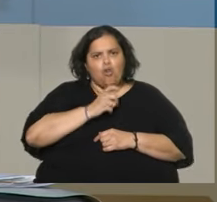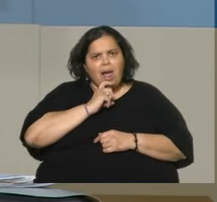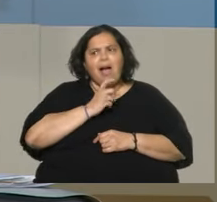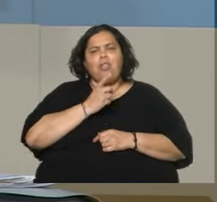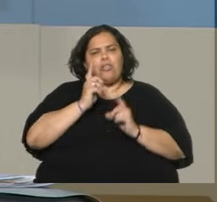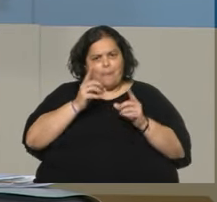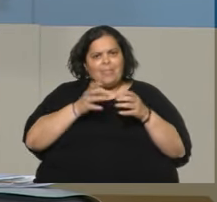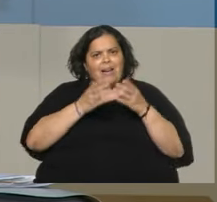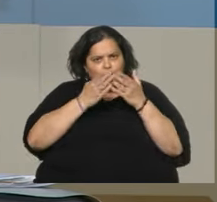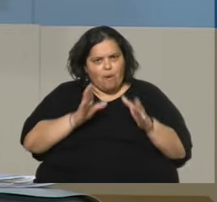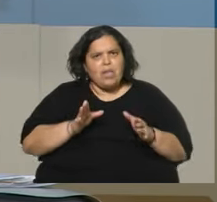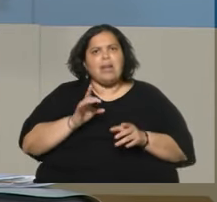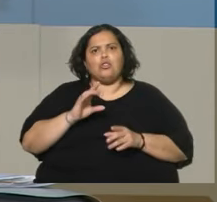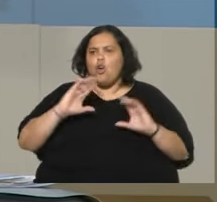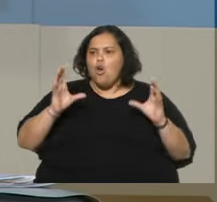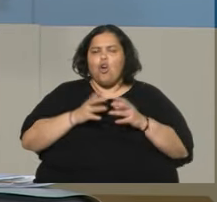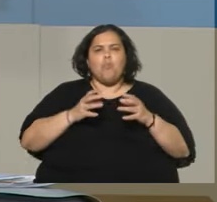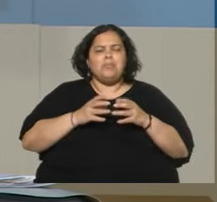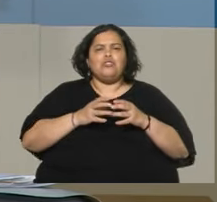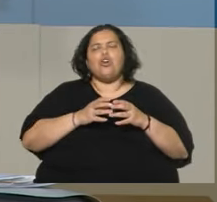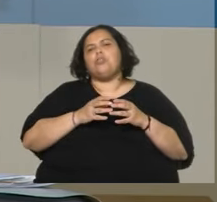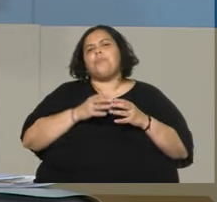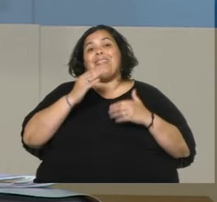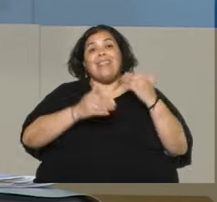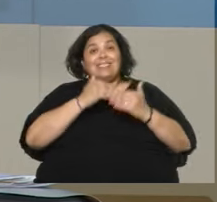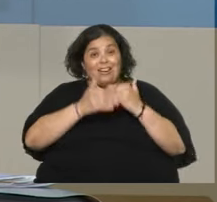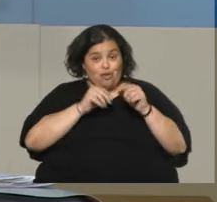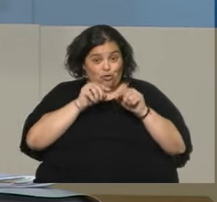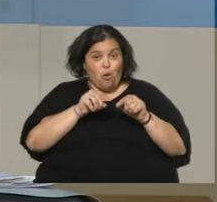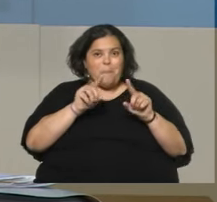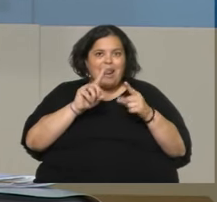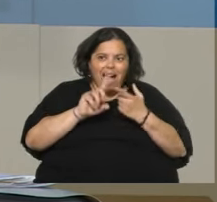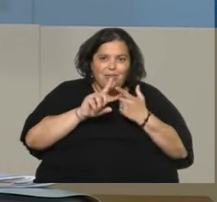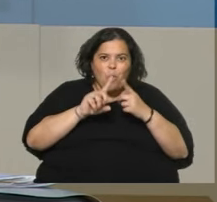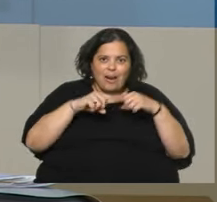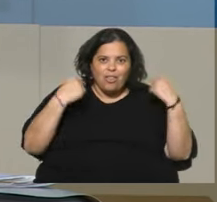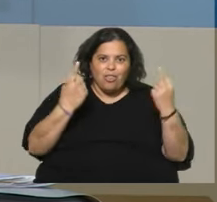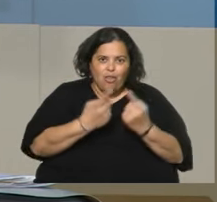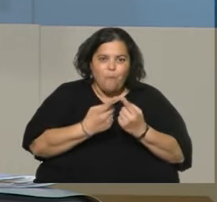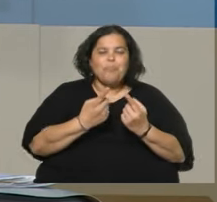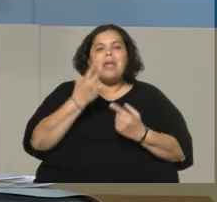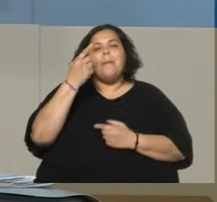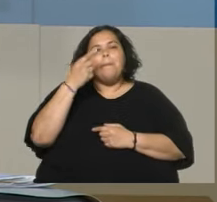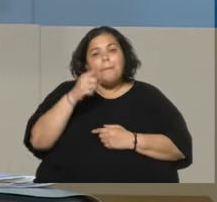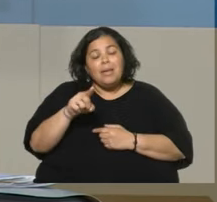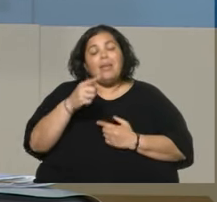cabildo abierto, que integramos la Comisión de Población y Desarrollo para tratar de lograr este consenso, pero el núcleo que genera siempre es cuando tocamos las